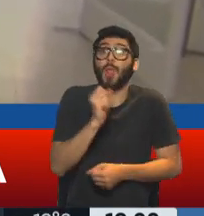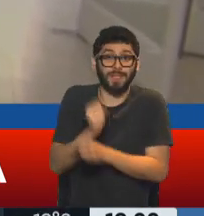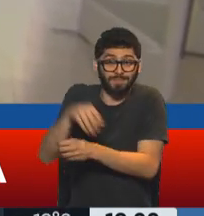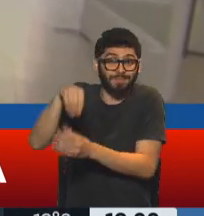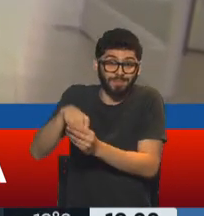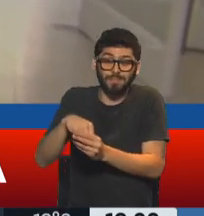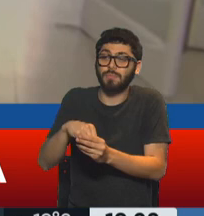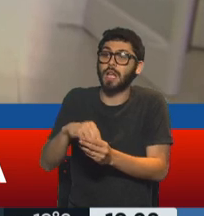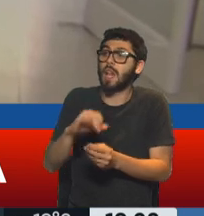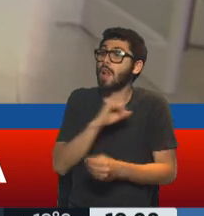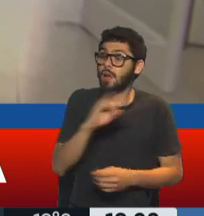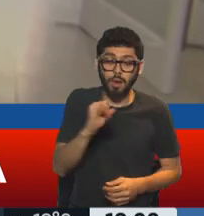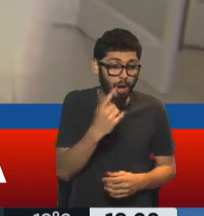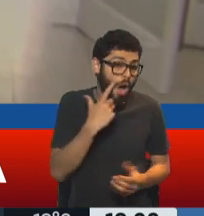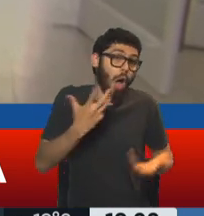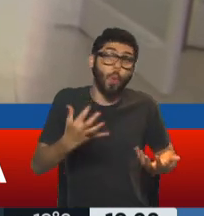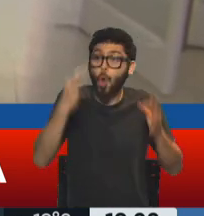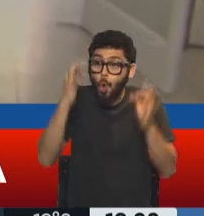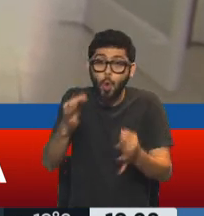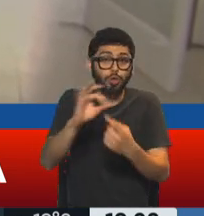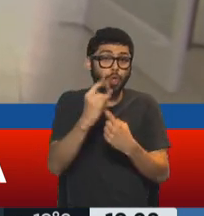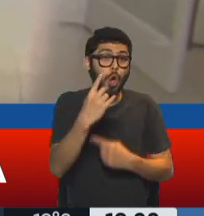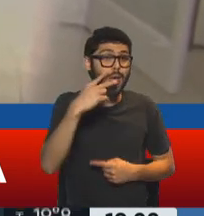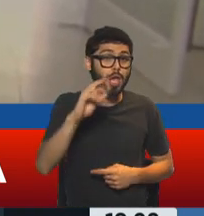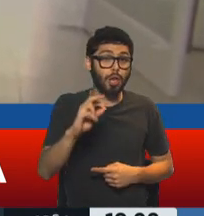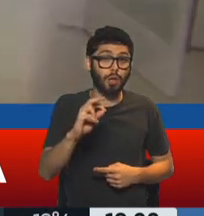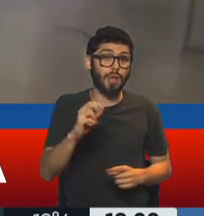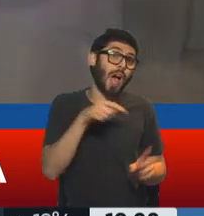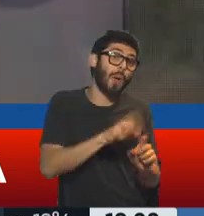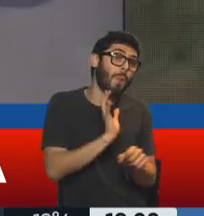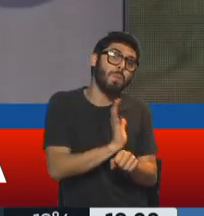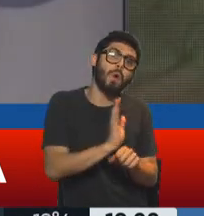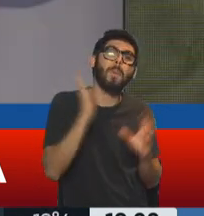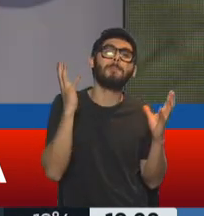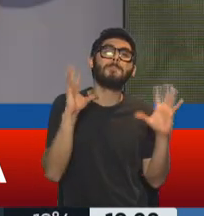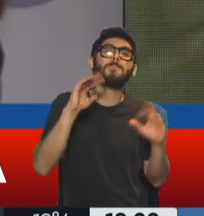me dijo, ah, bueno, justo Kino, y a vos te decíamos Mafaldita.